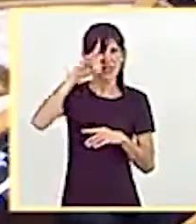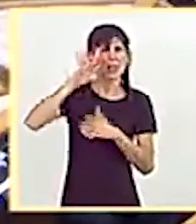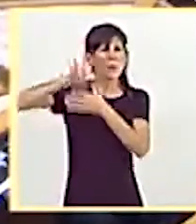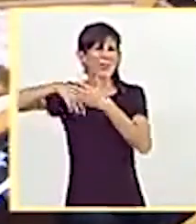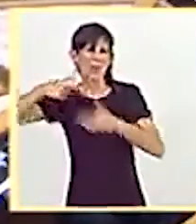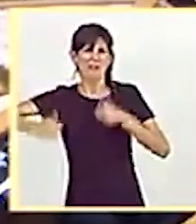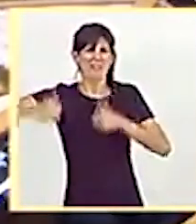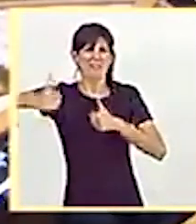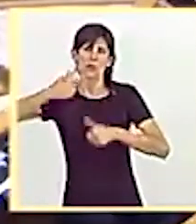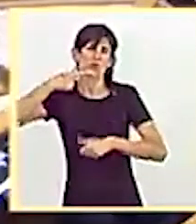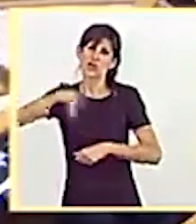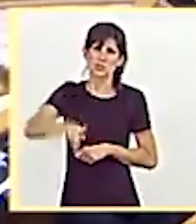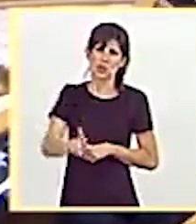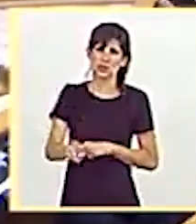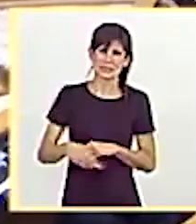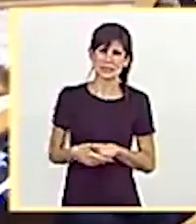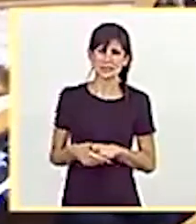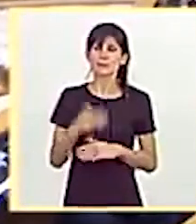Muchas gracias,